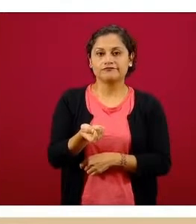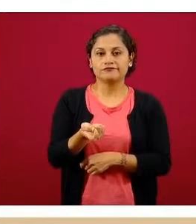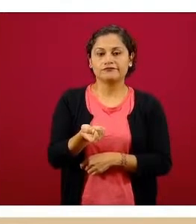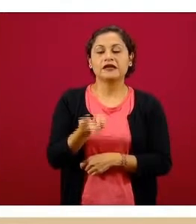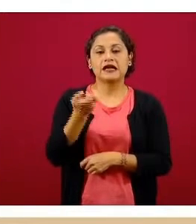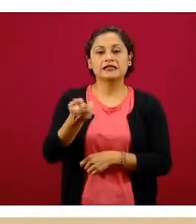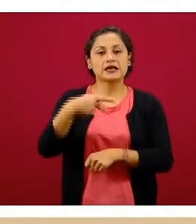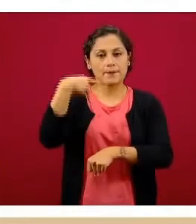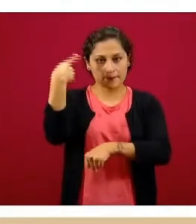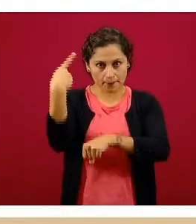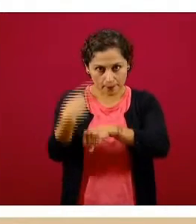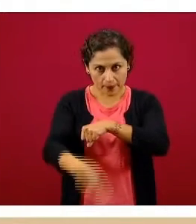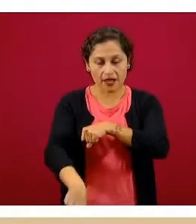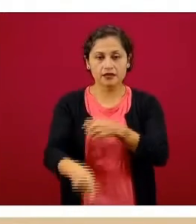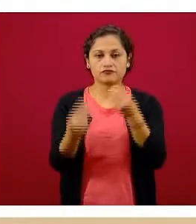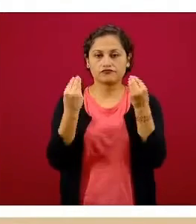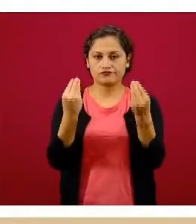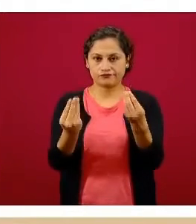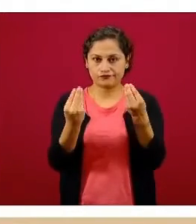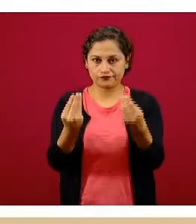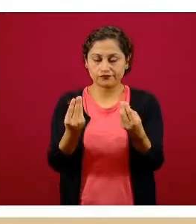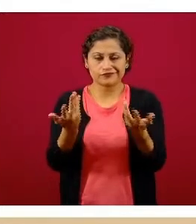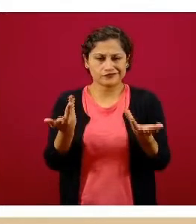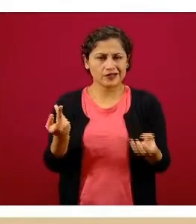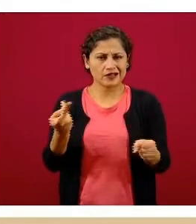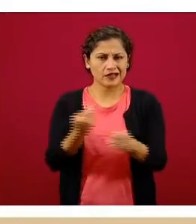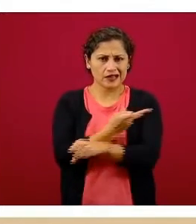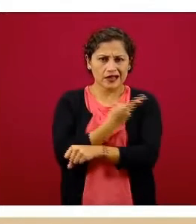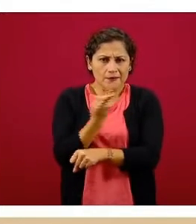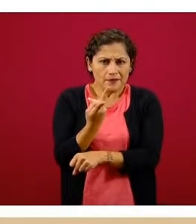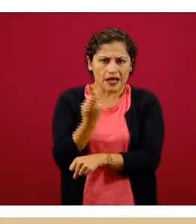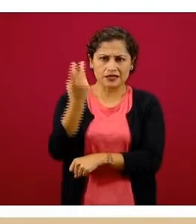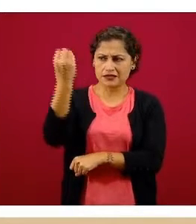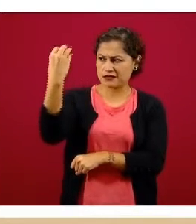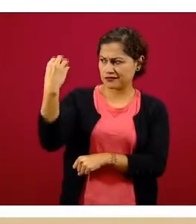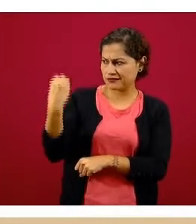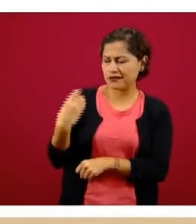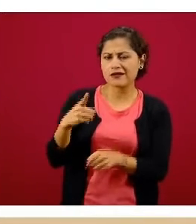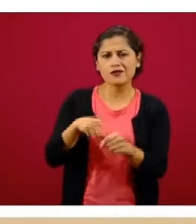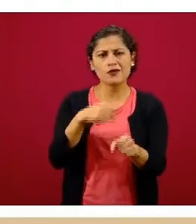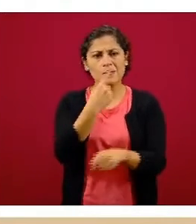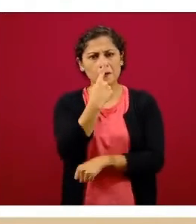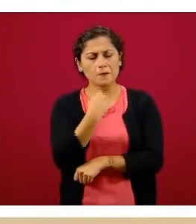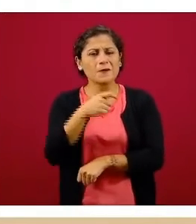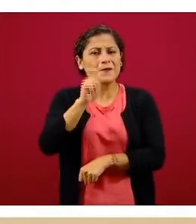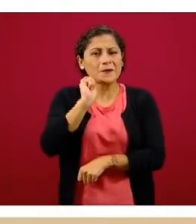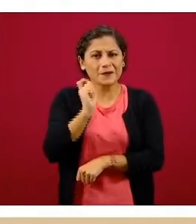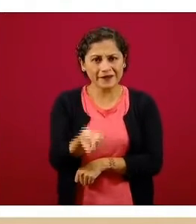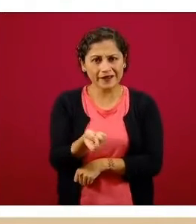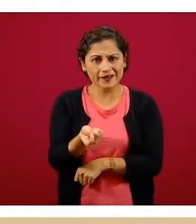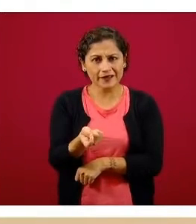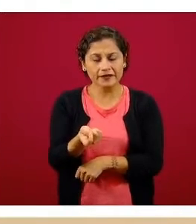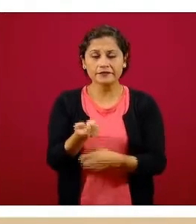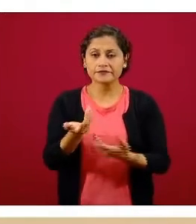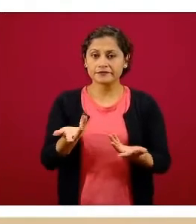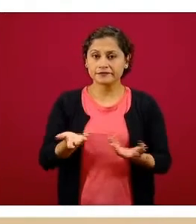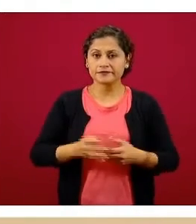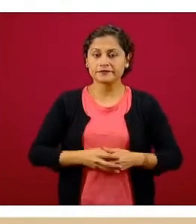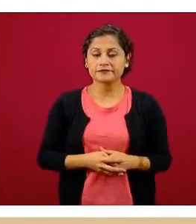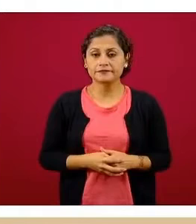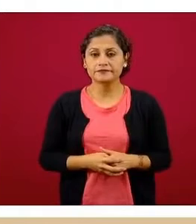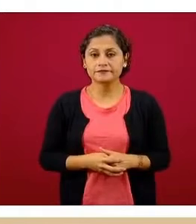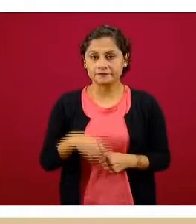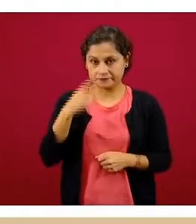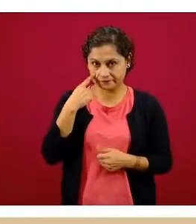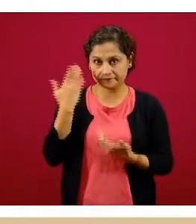riesgo. ¿Y qué pasa cuando una entidad federativa está en color rojo? Es decir, ¿qué significa estar en nivel de máximo riesgo?